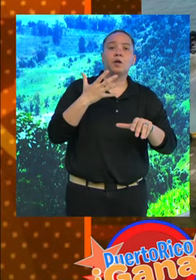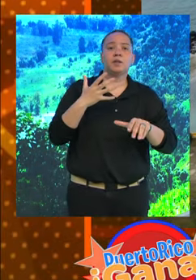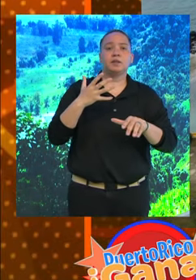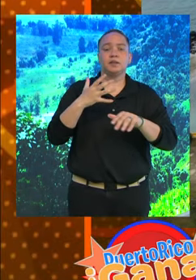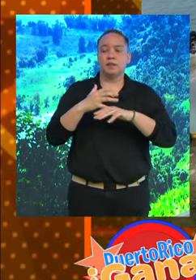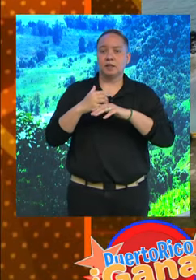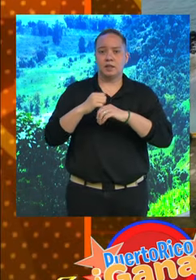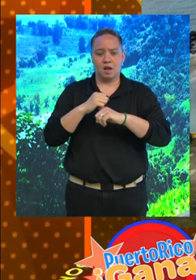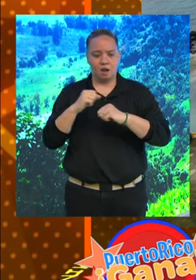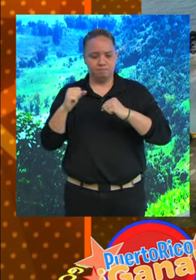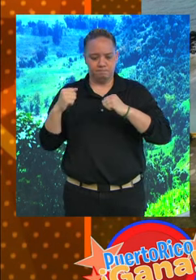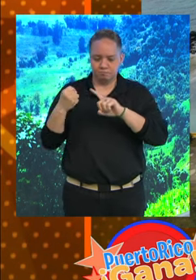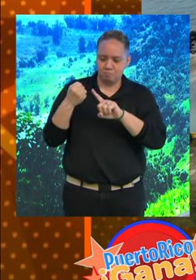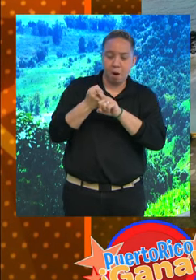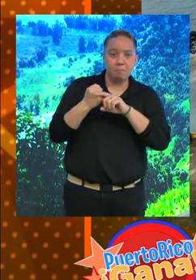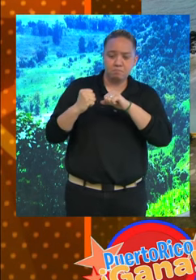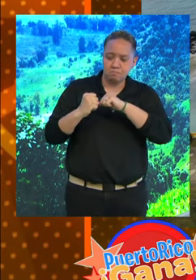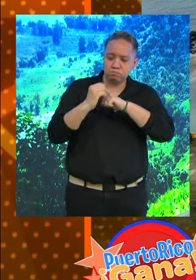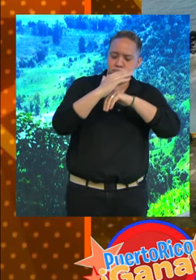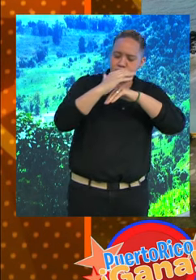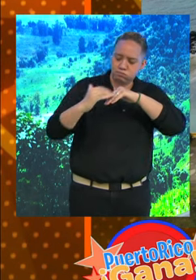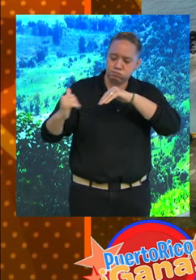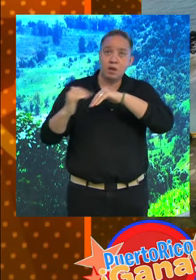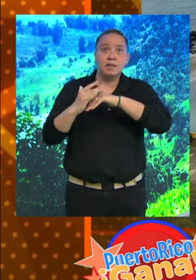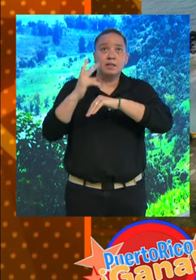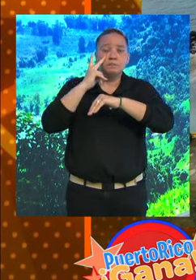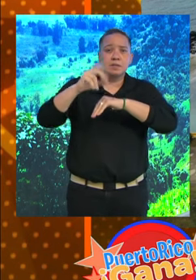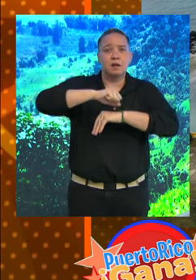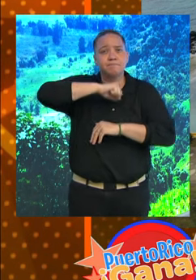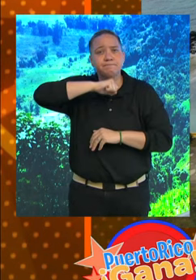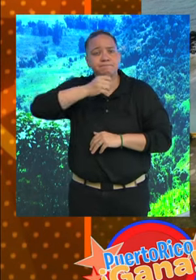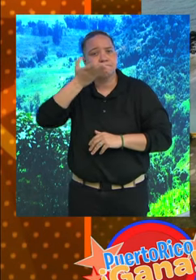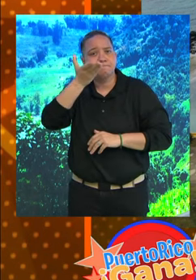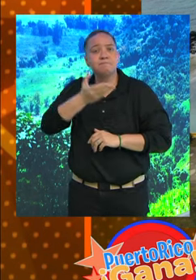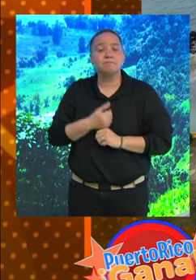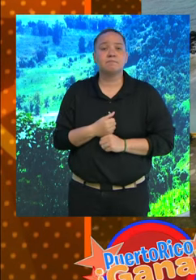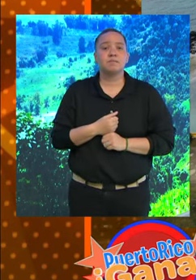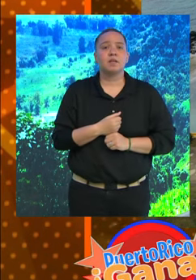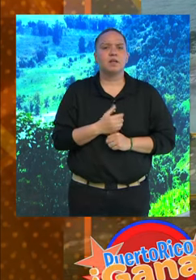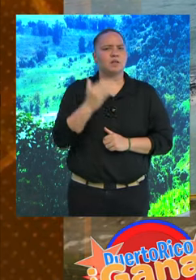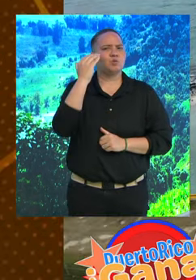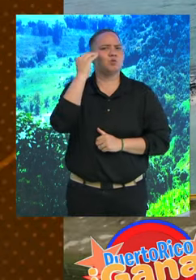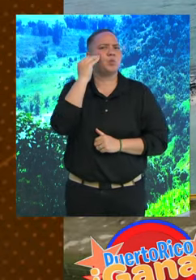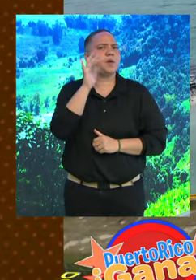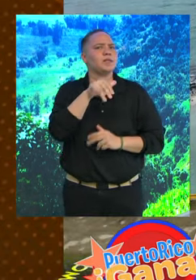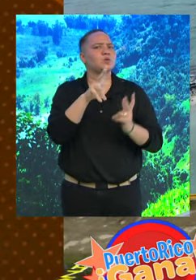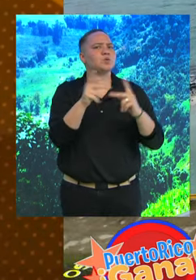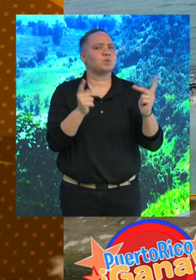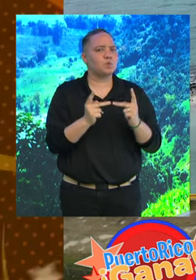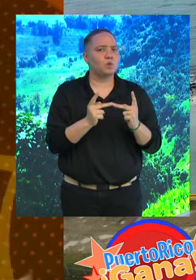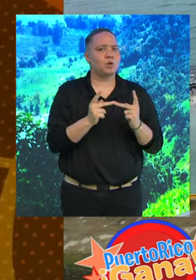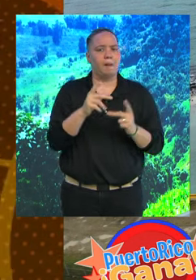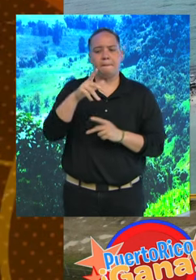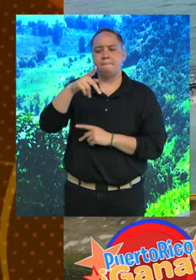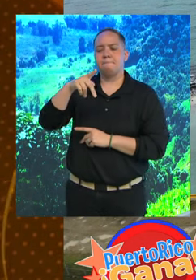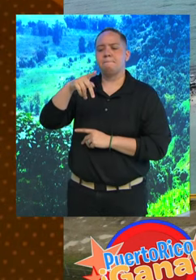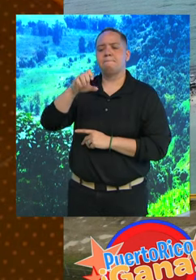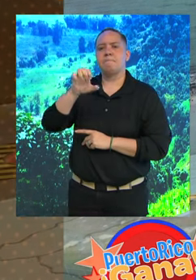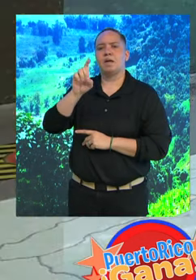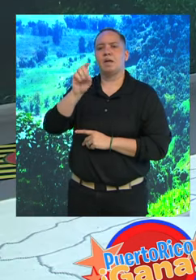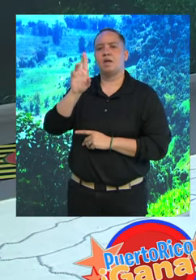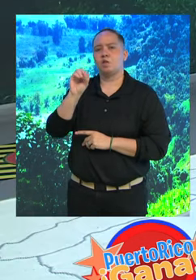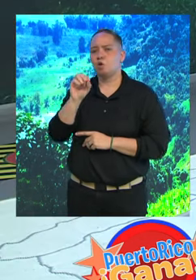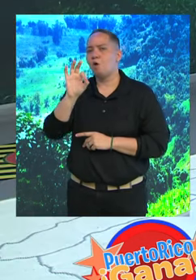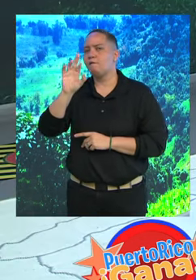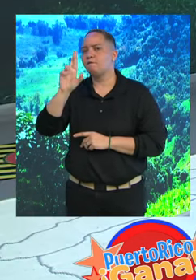rompeolas natural, como uno dice, mira las rocas ahí. Si supieras que este lugar fue donde Pedro Flores, por eso se